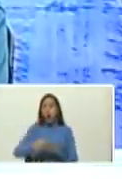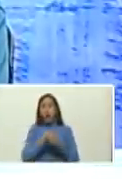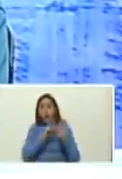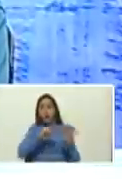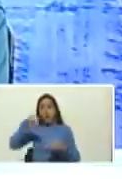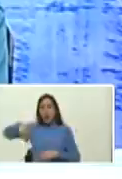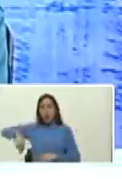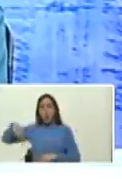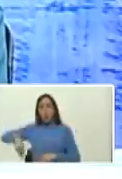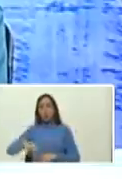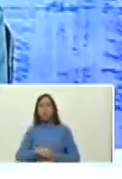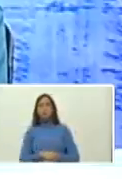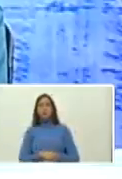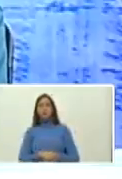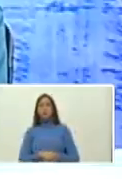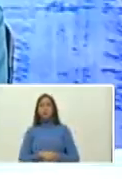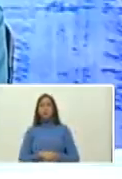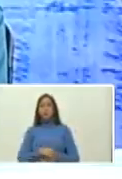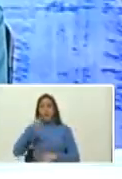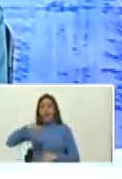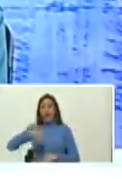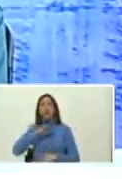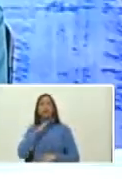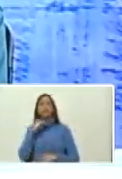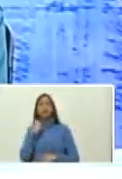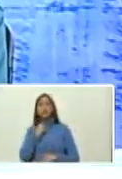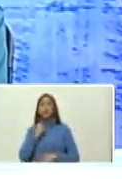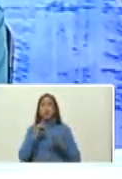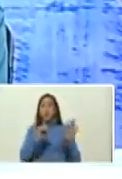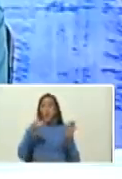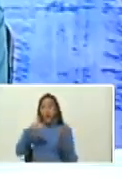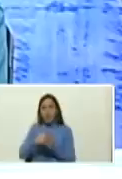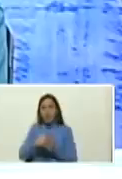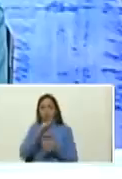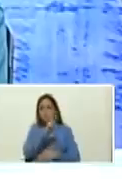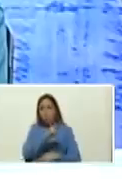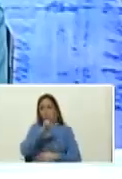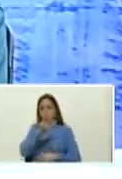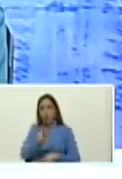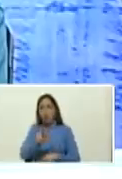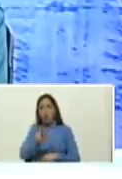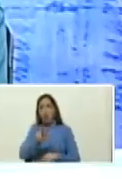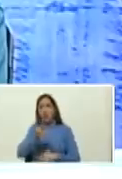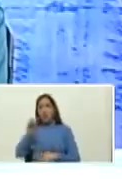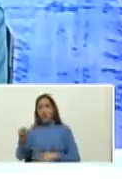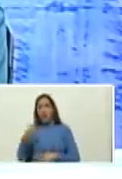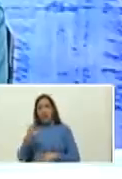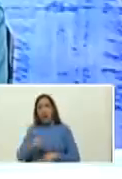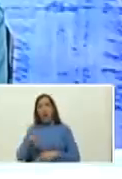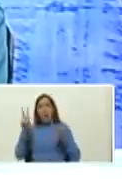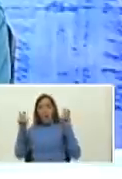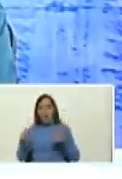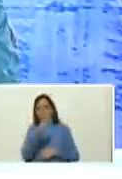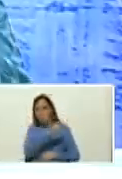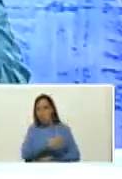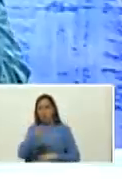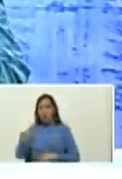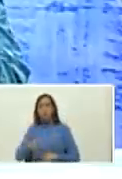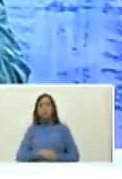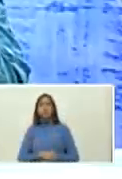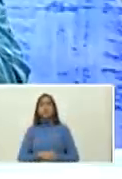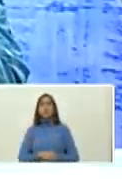noviembre tuvimos en el país 6.233 casos nuevos de COVID-19